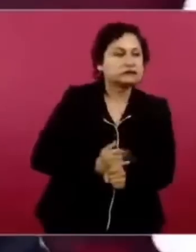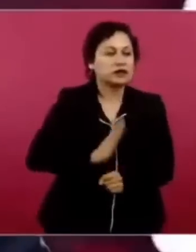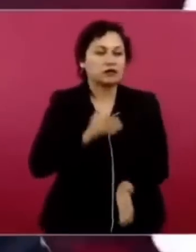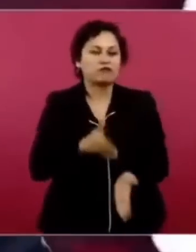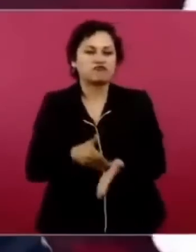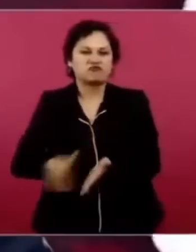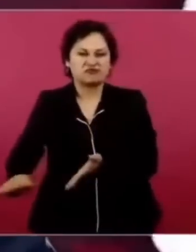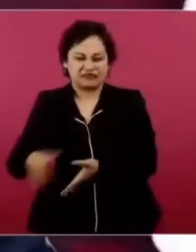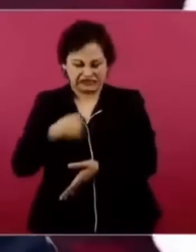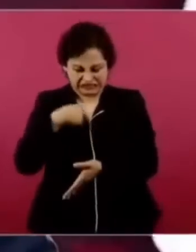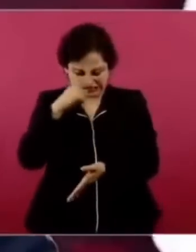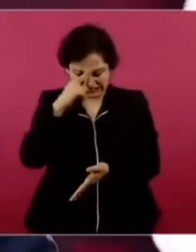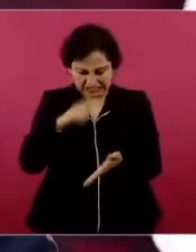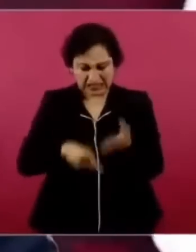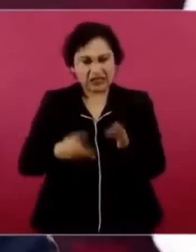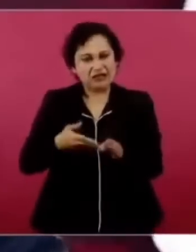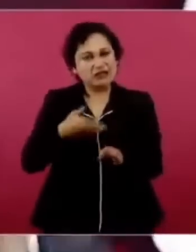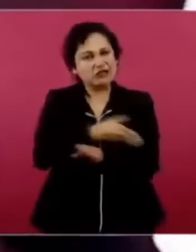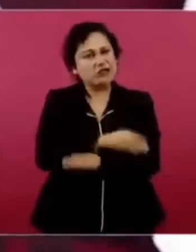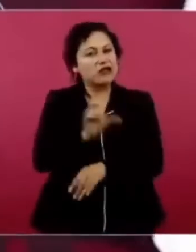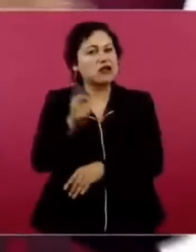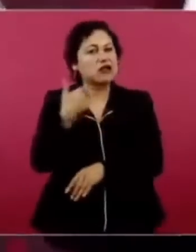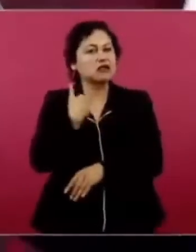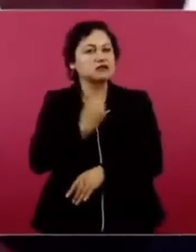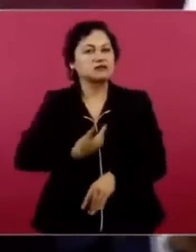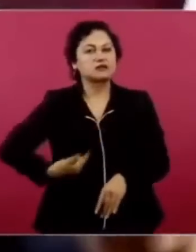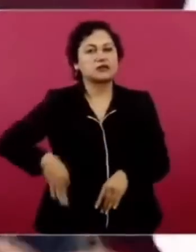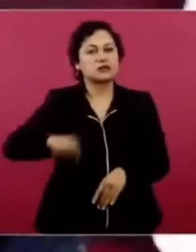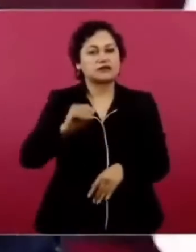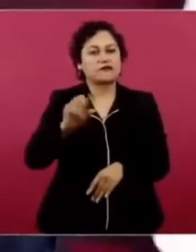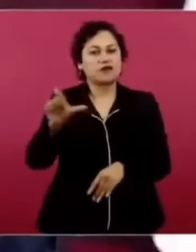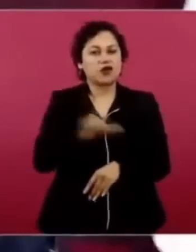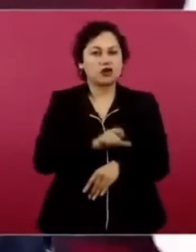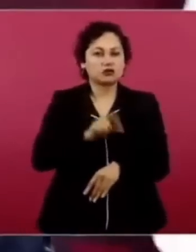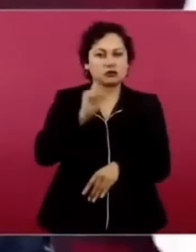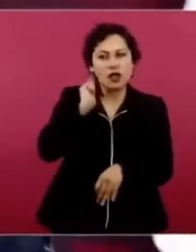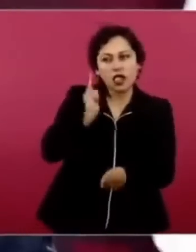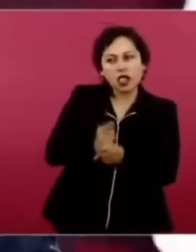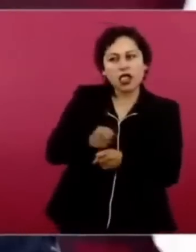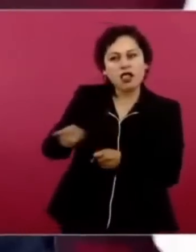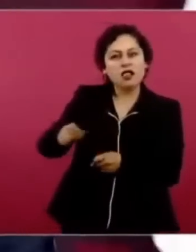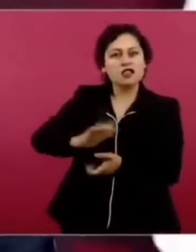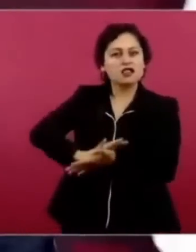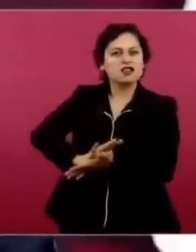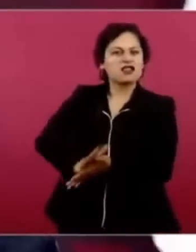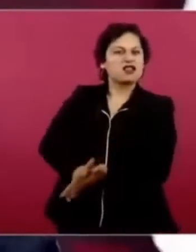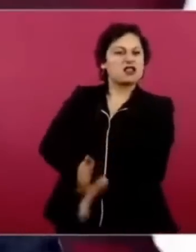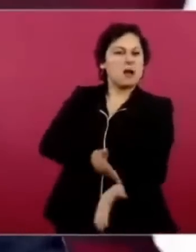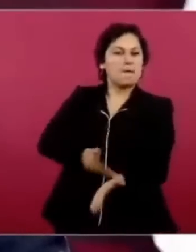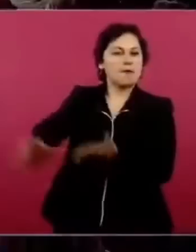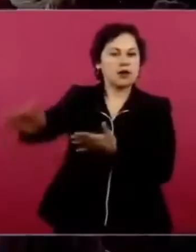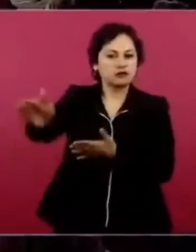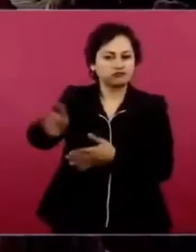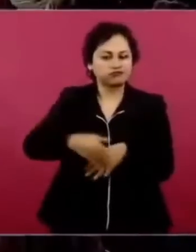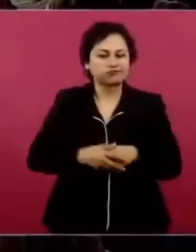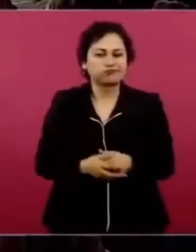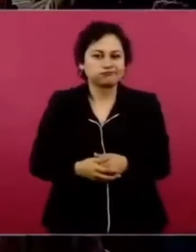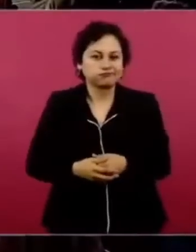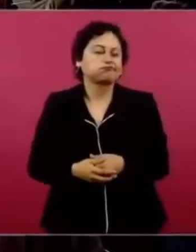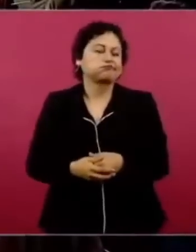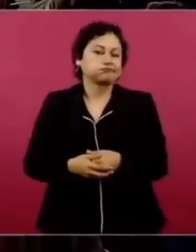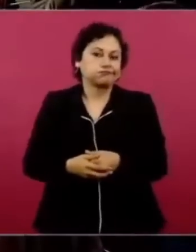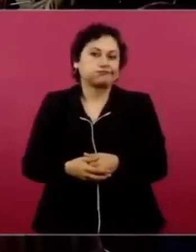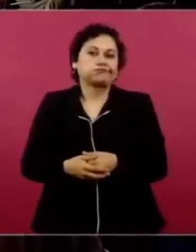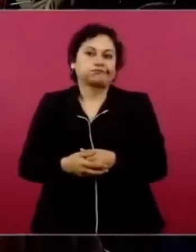Fox lo destruyeron, porque